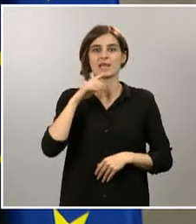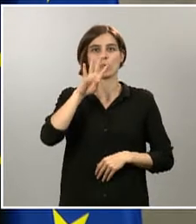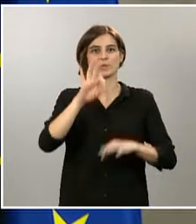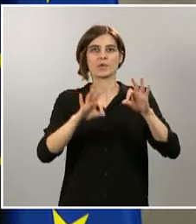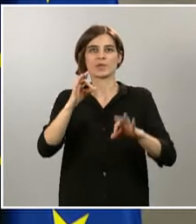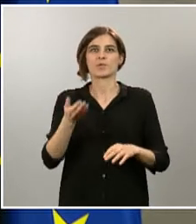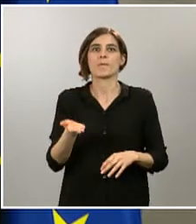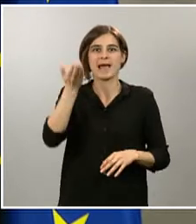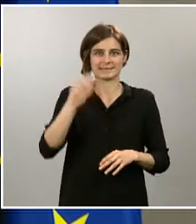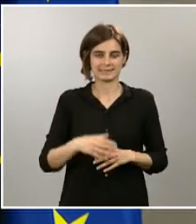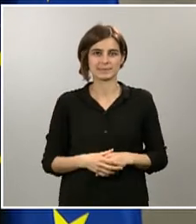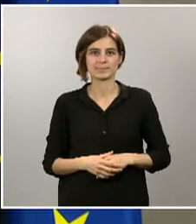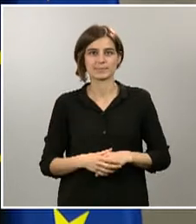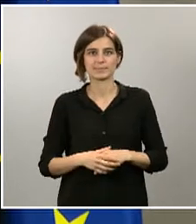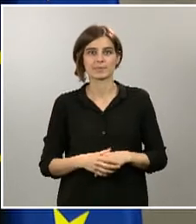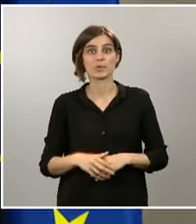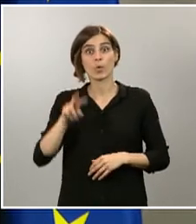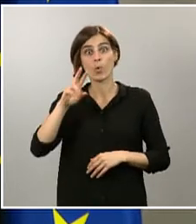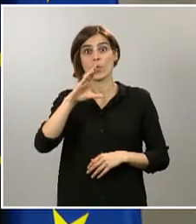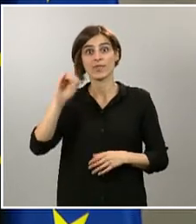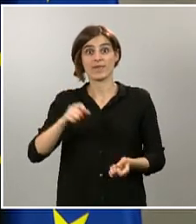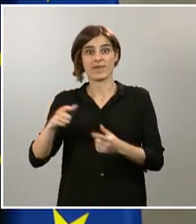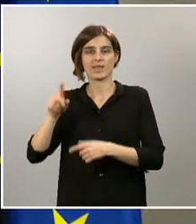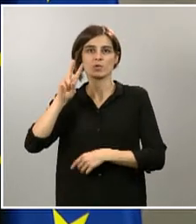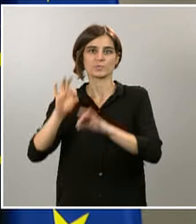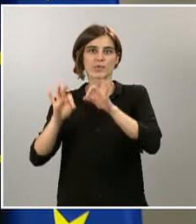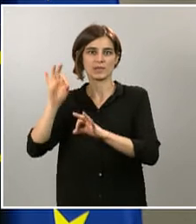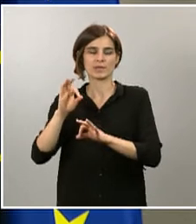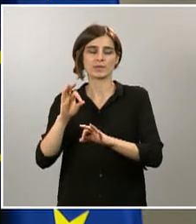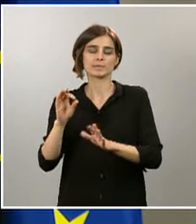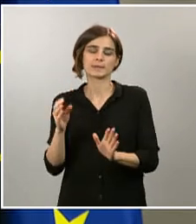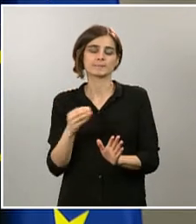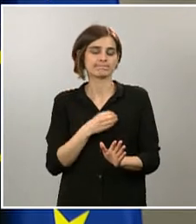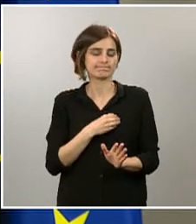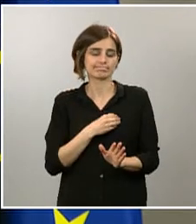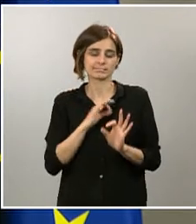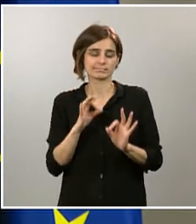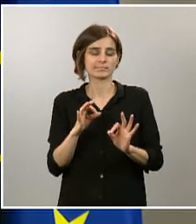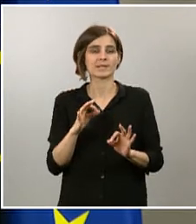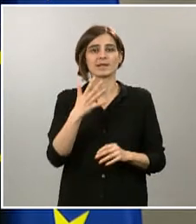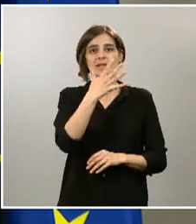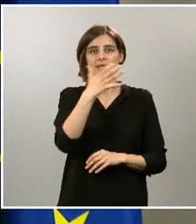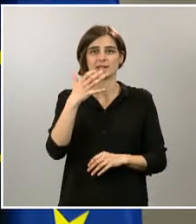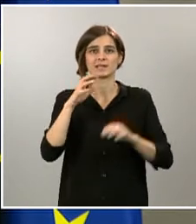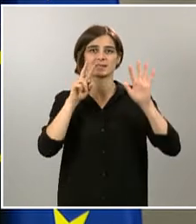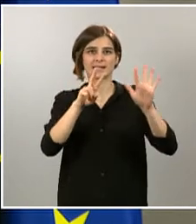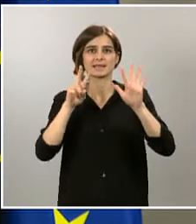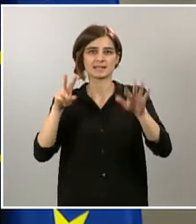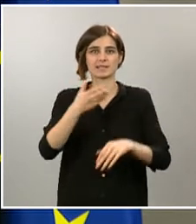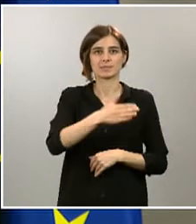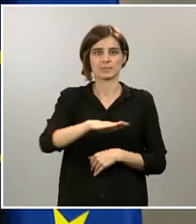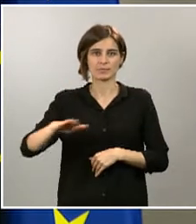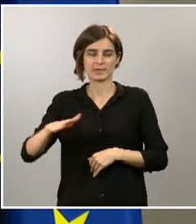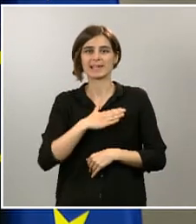cuanto a las UCIs, el incremento ha sido de un 2% y hemos de lamentar el fallecimiento de 567 personas, que supone un incremento de un